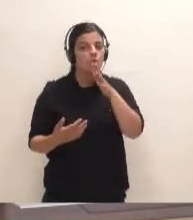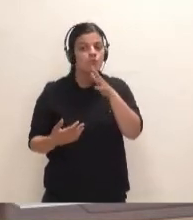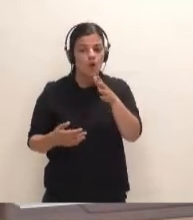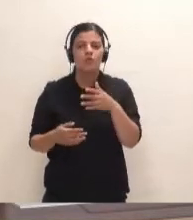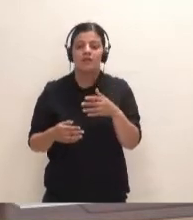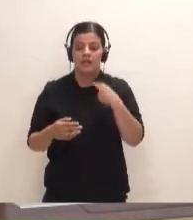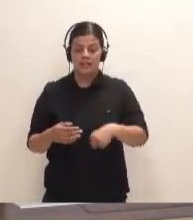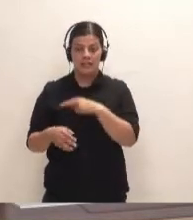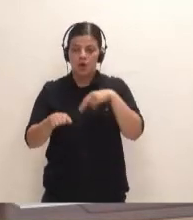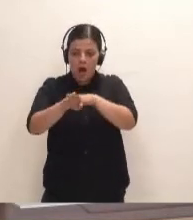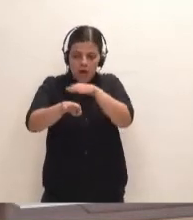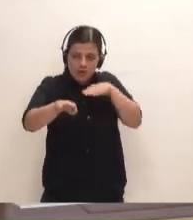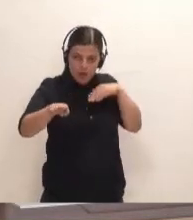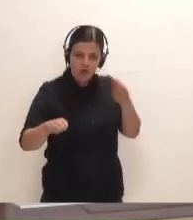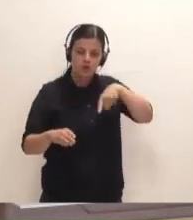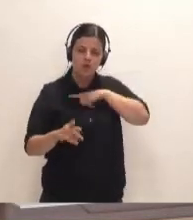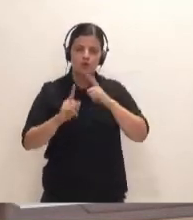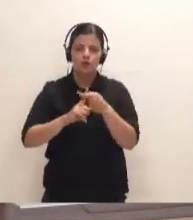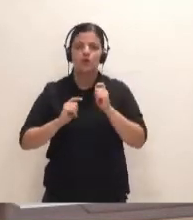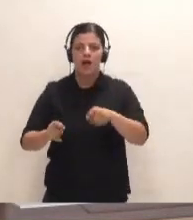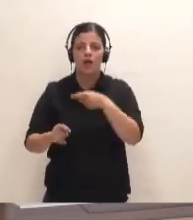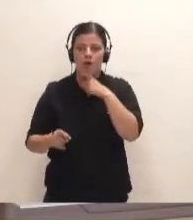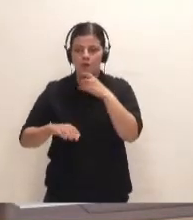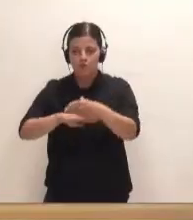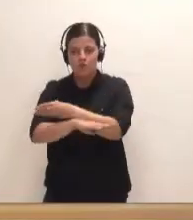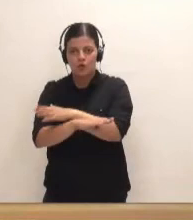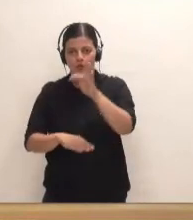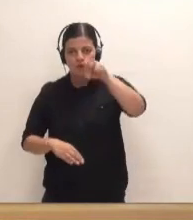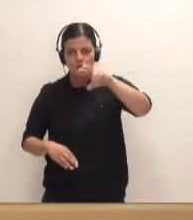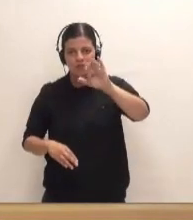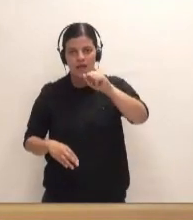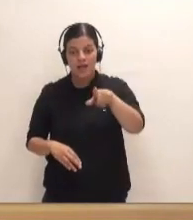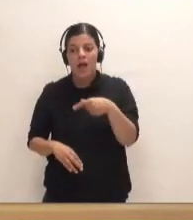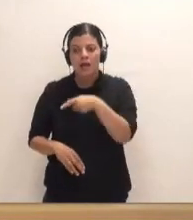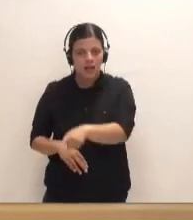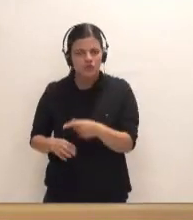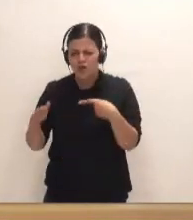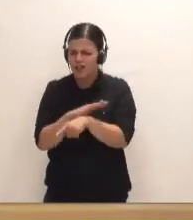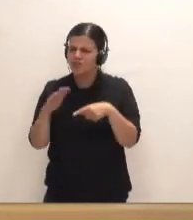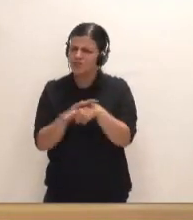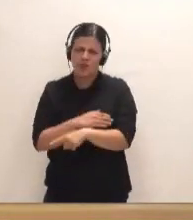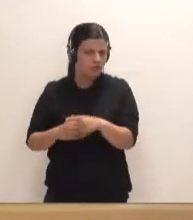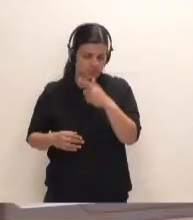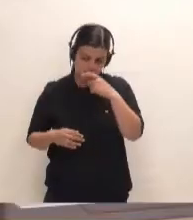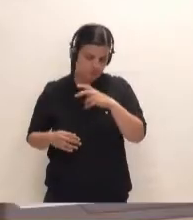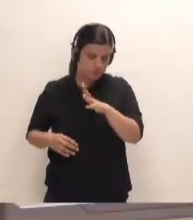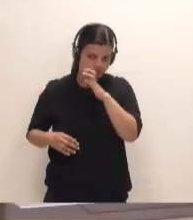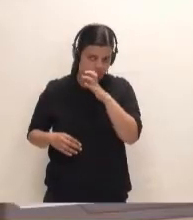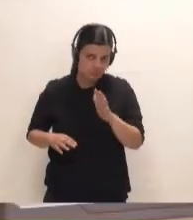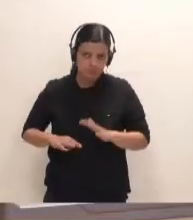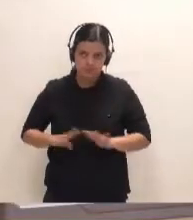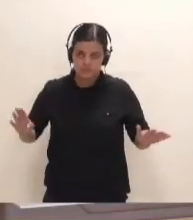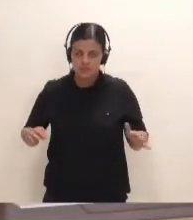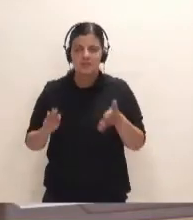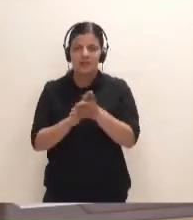atascos en los cristianos y los solucionemos haciendo un puerto en Fonsalía es una gestión mediocre de resolución